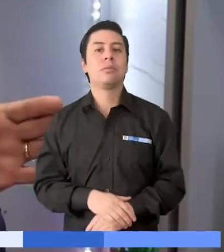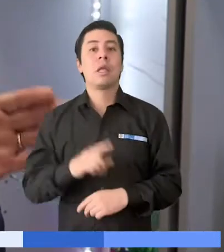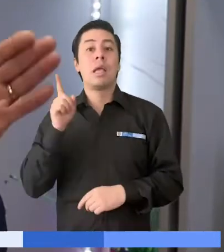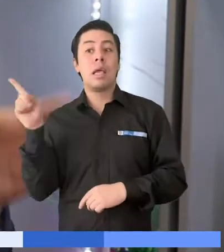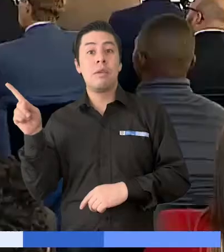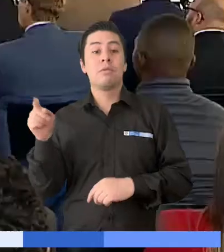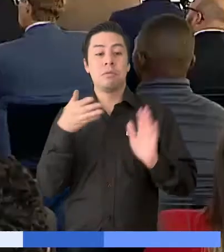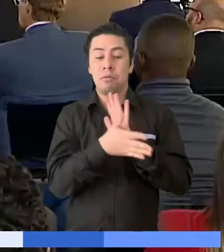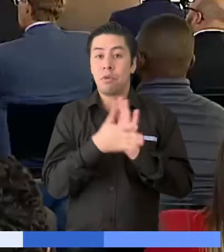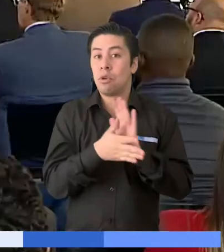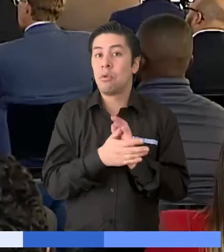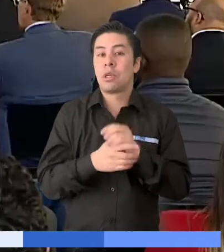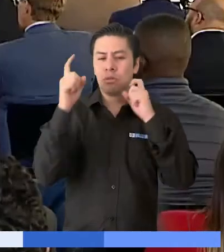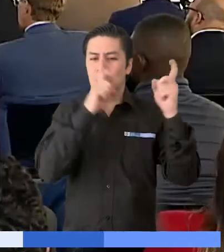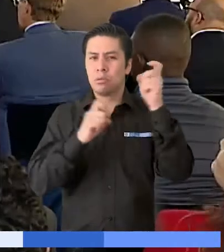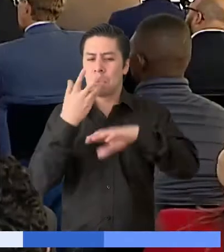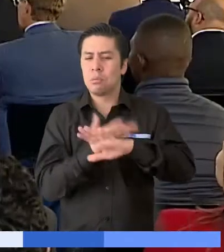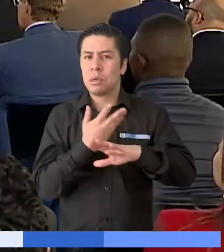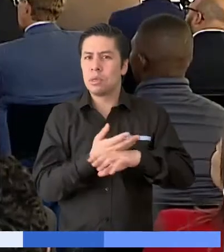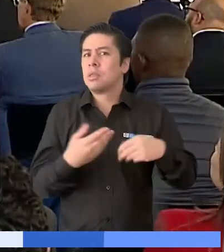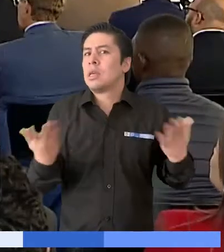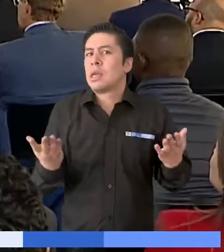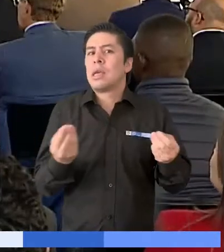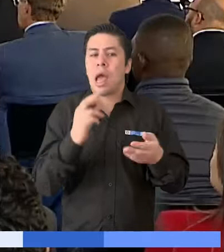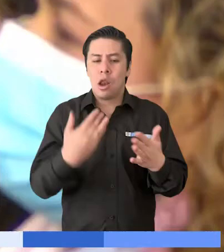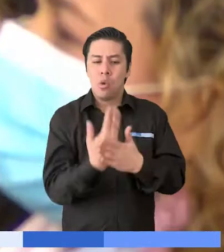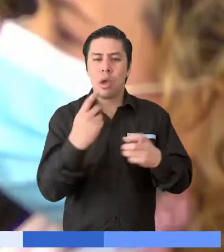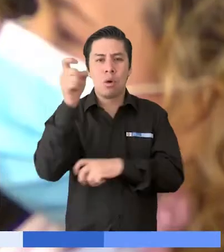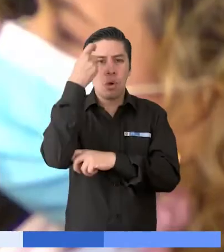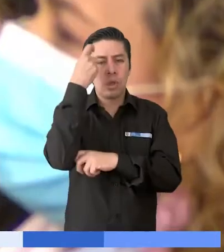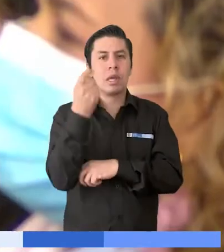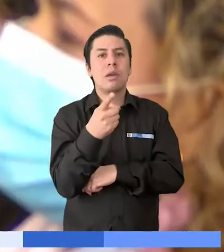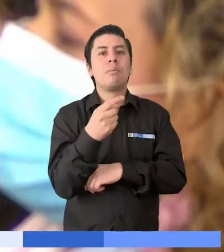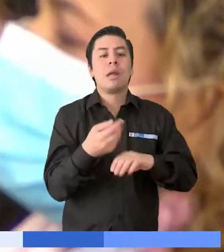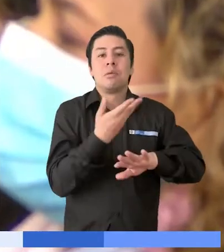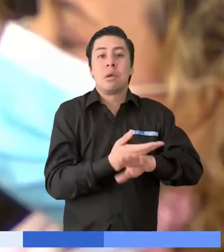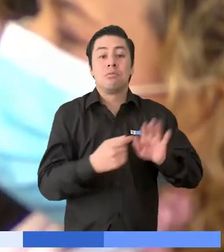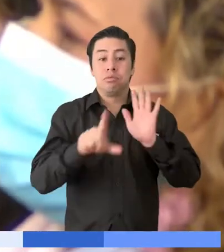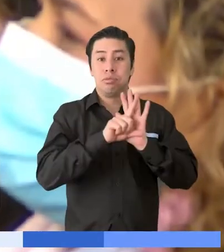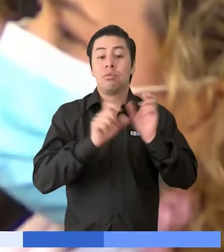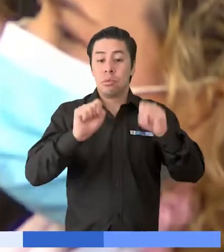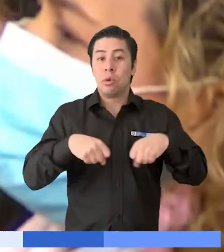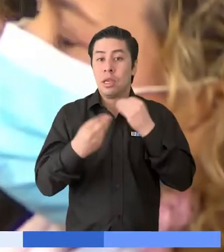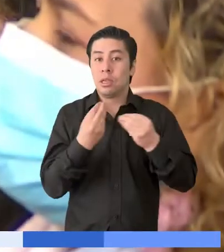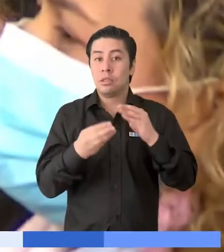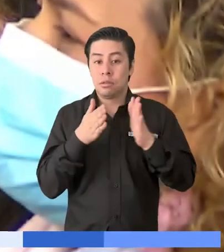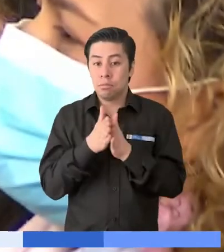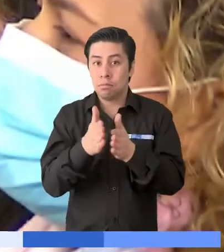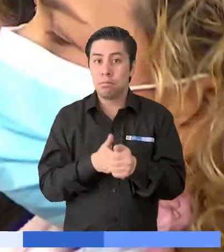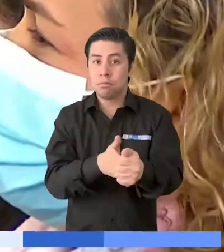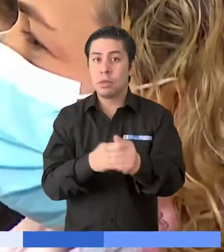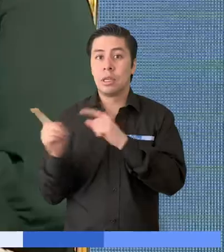esa alternativa. No obstante, el funcionario aclaró que esta es una propuesta que está en análisis y que se pretende presentar al nuevo gobierno para que se